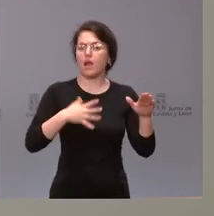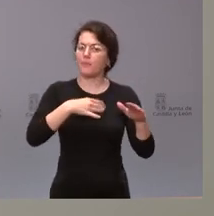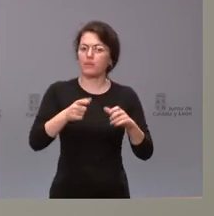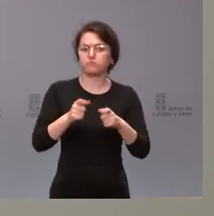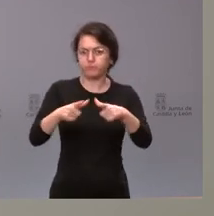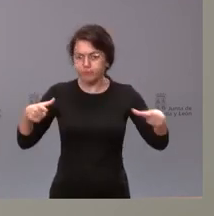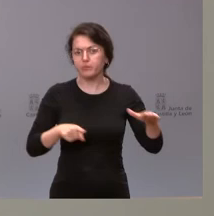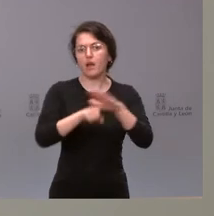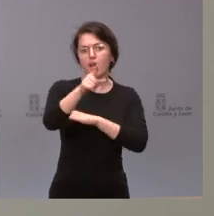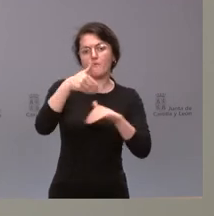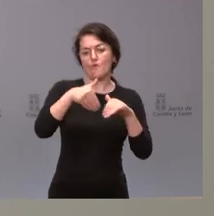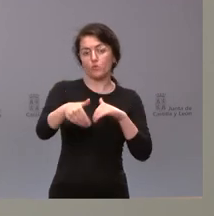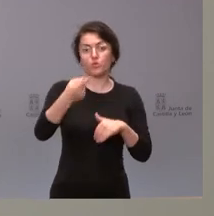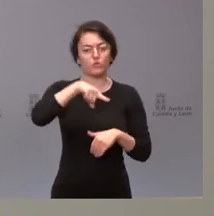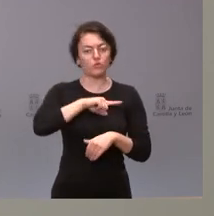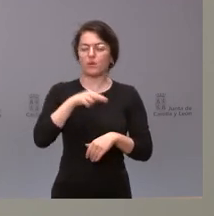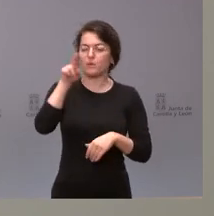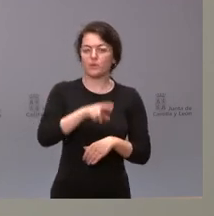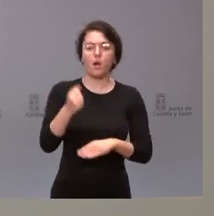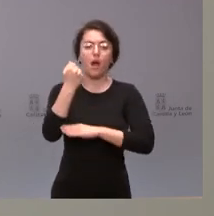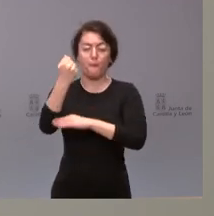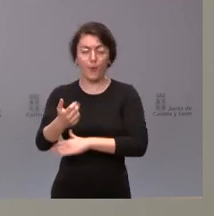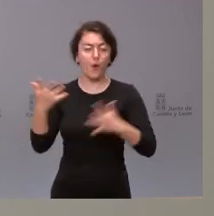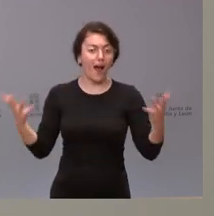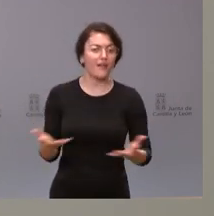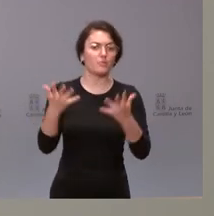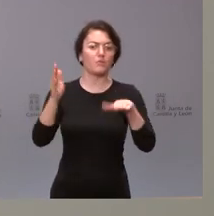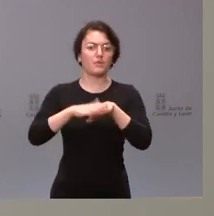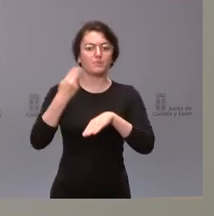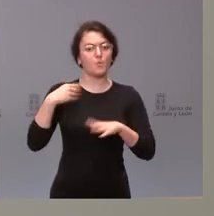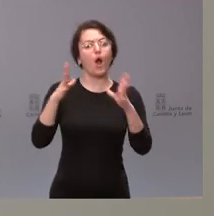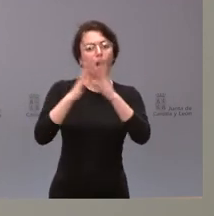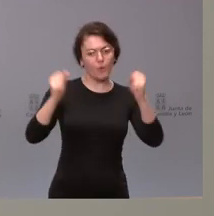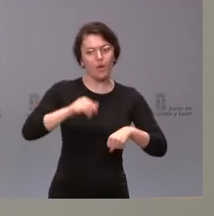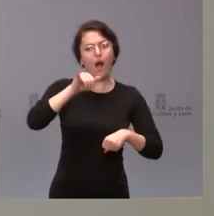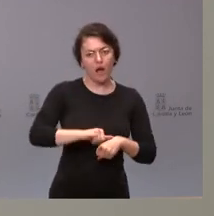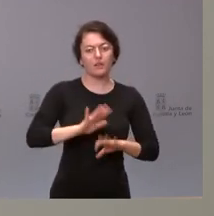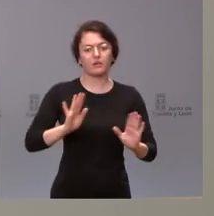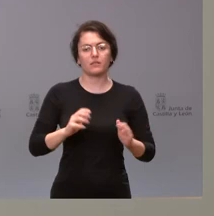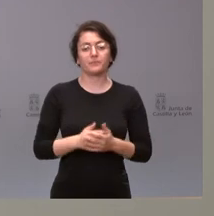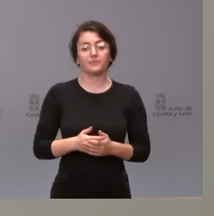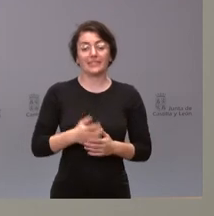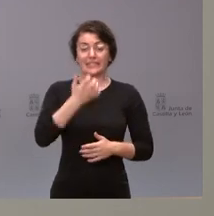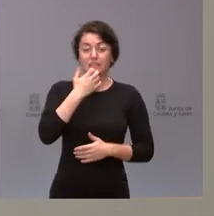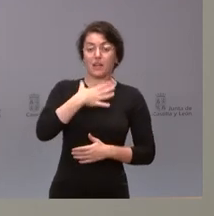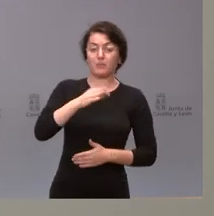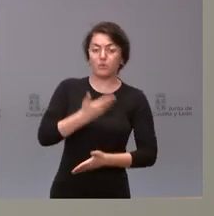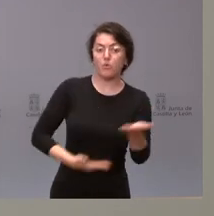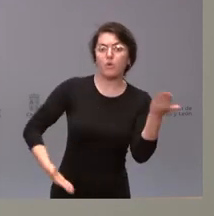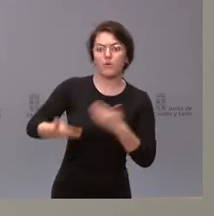nosotros volvemos a reiterar nuestro apoyo y nuestro ánimo para que este acuerdo se produzca. En lo que podamos colaborar, y lo estamos haciendo,